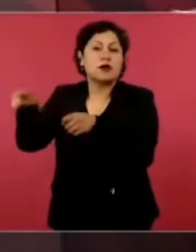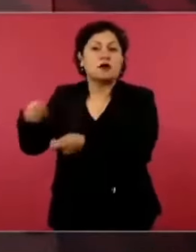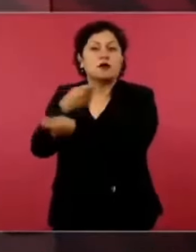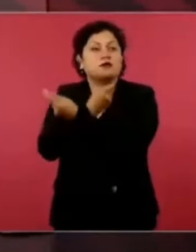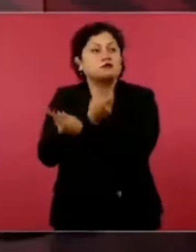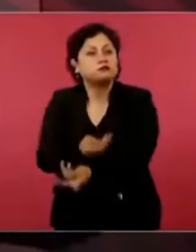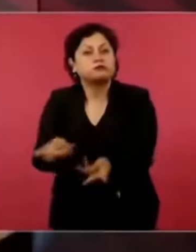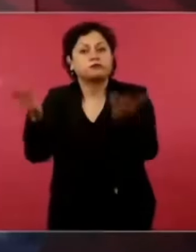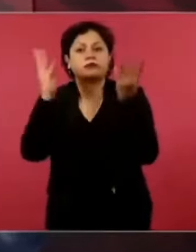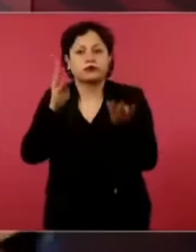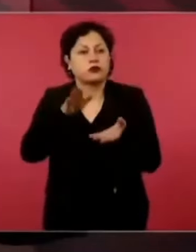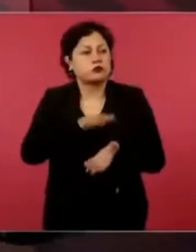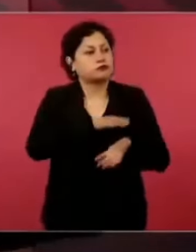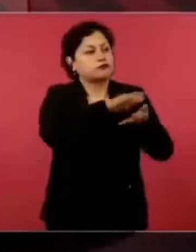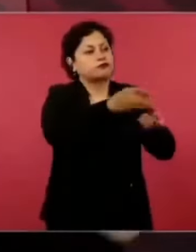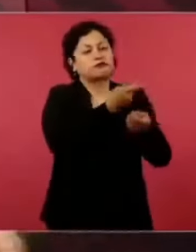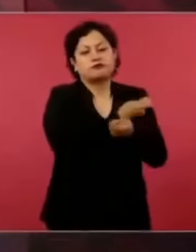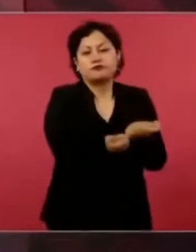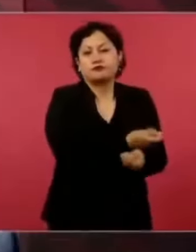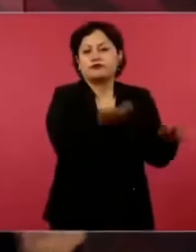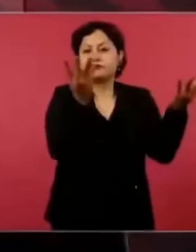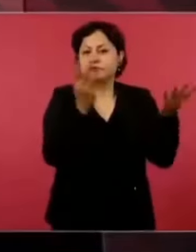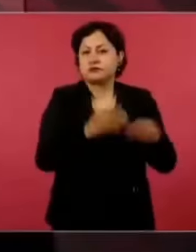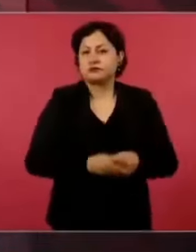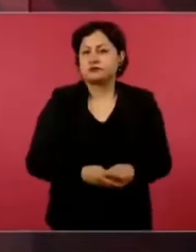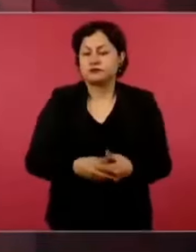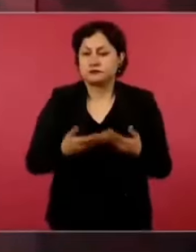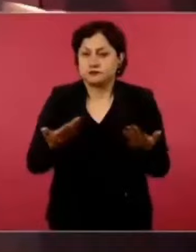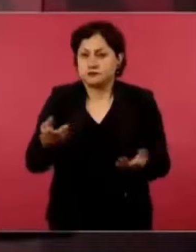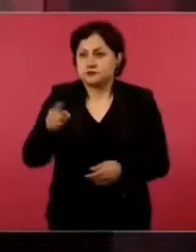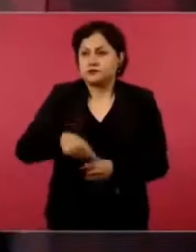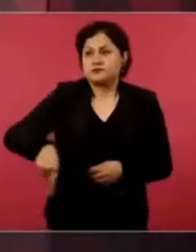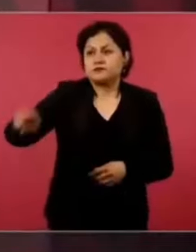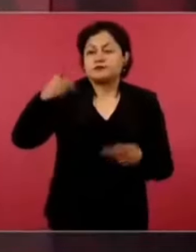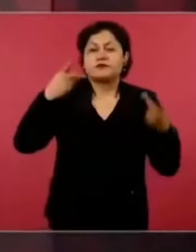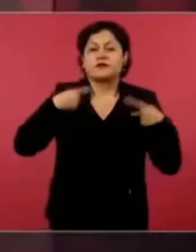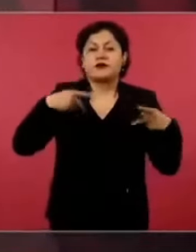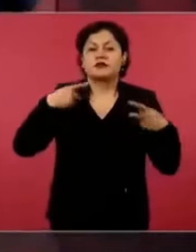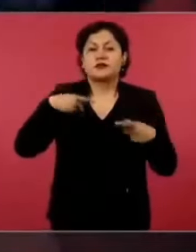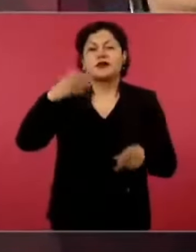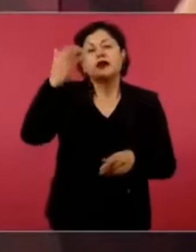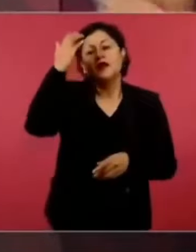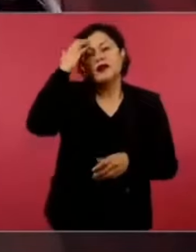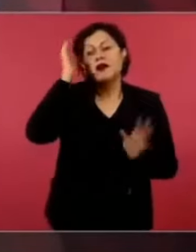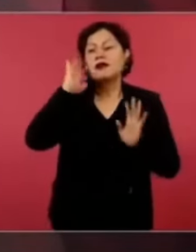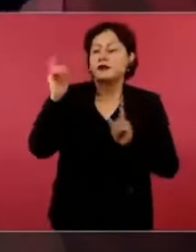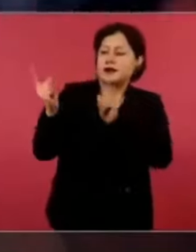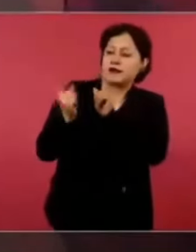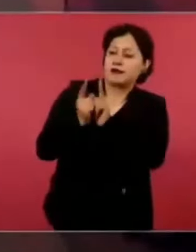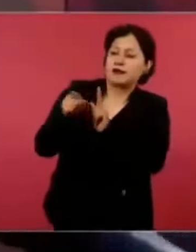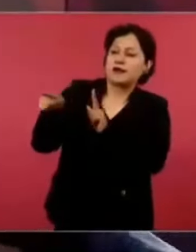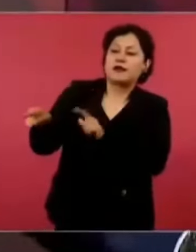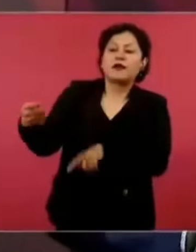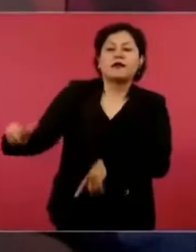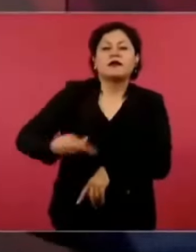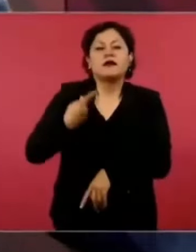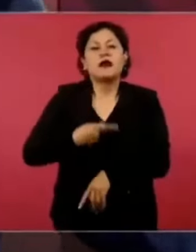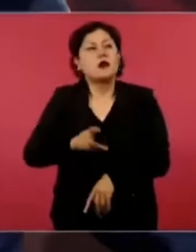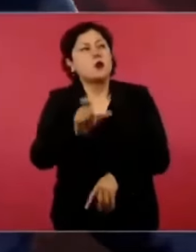conocerlo, ya sabían quién era y le decía a la gente de cuándo llega